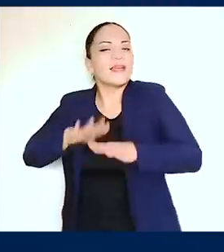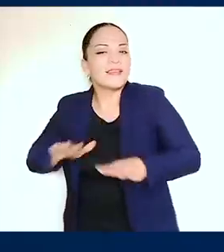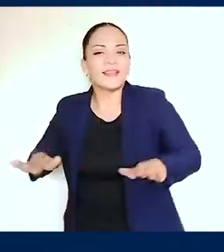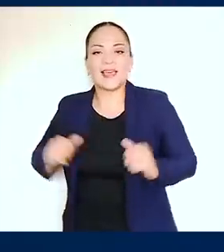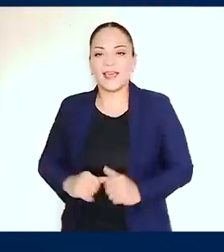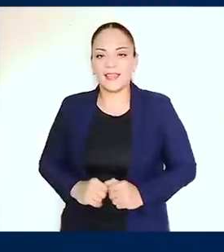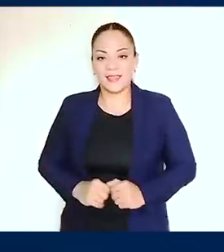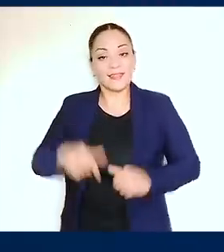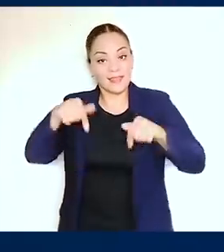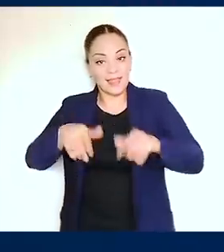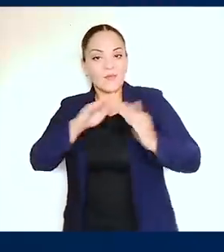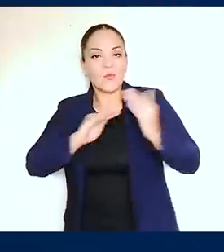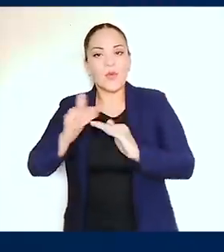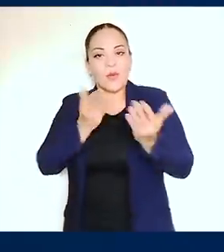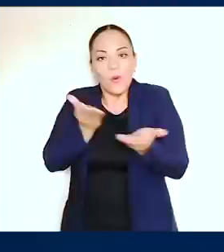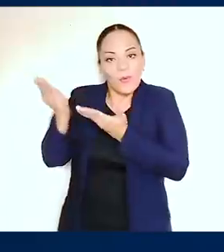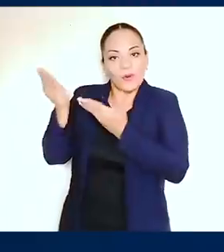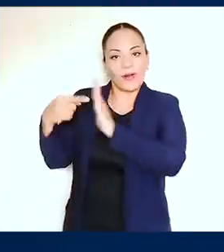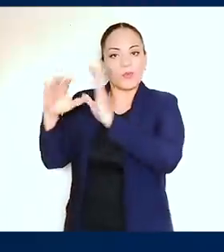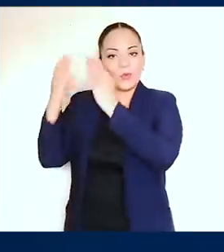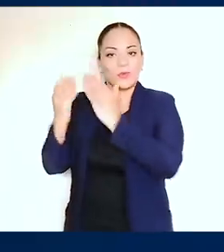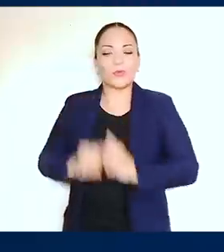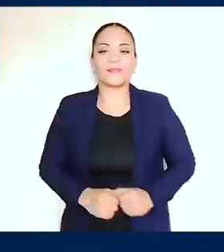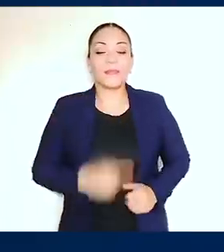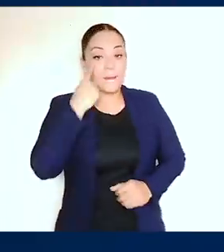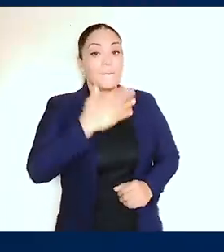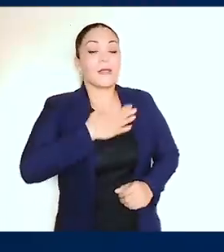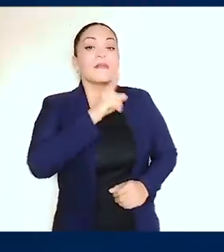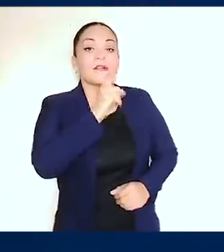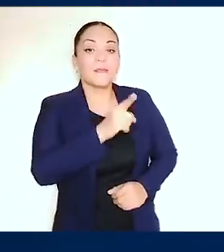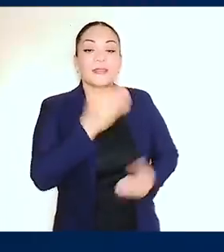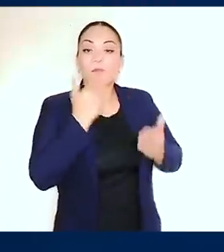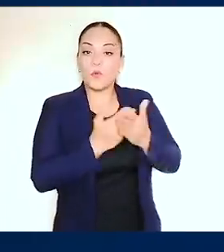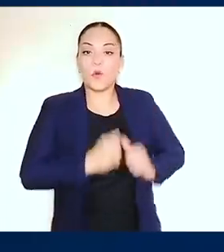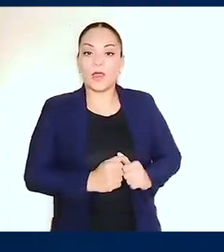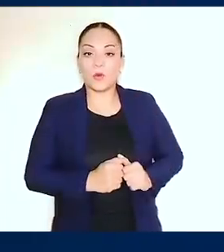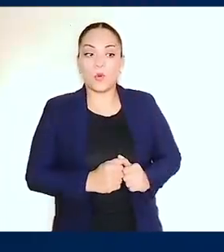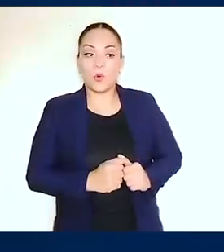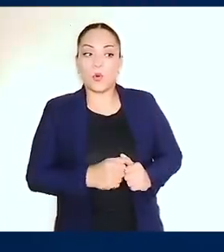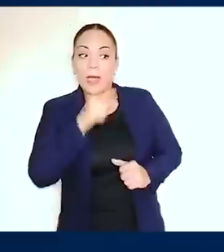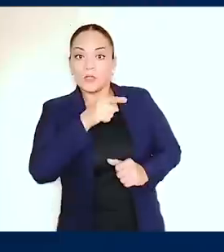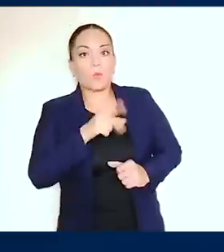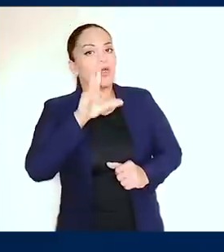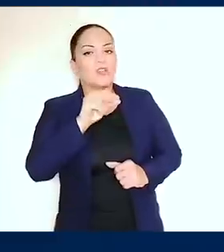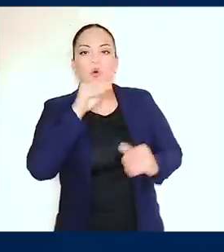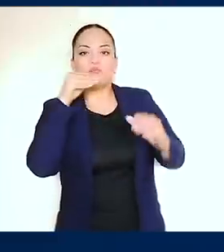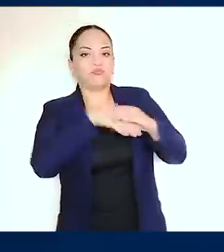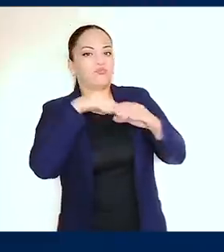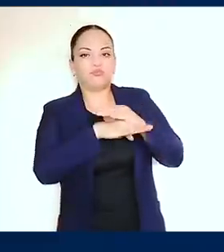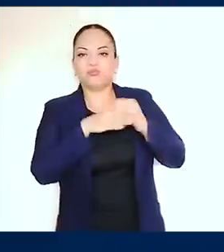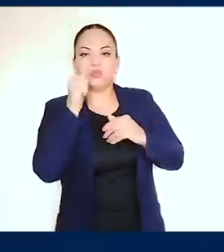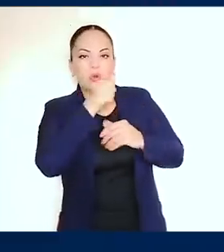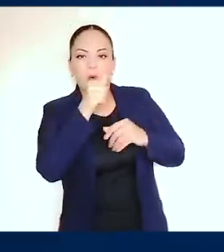de nuestro pueblo. Para mí sería muy bueno porque así no entrarían tantas drogas, tantas corrupciones